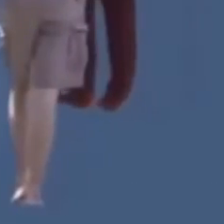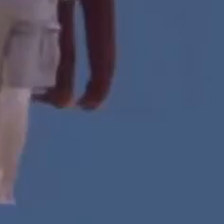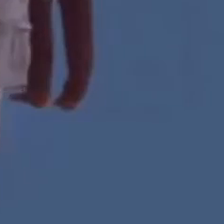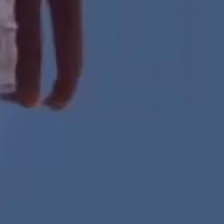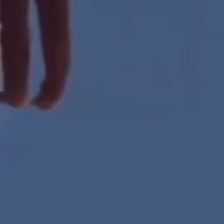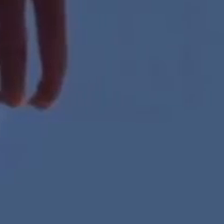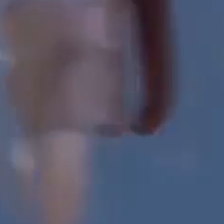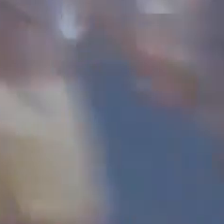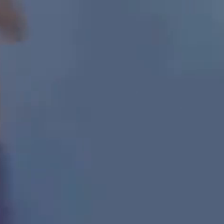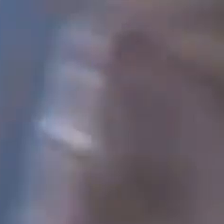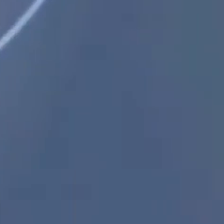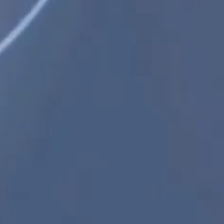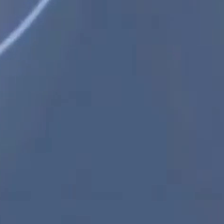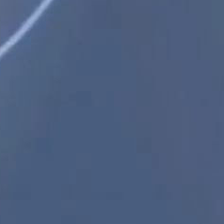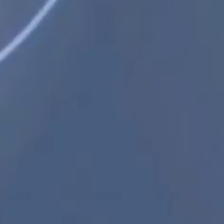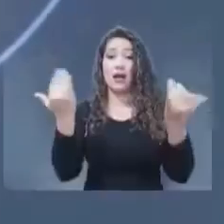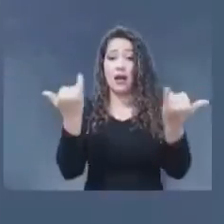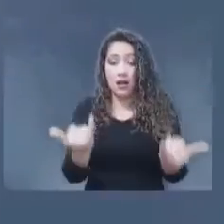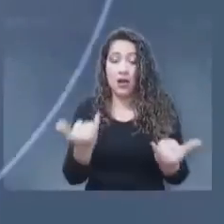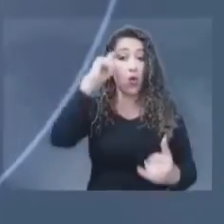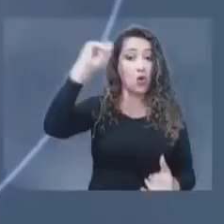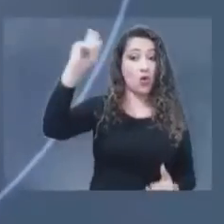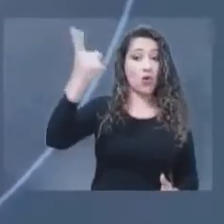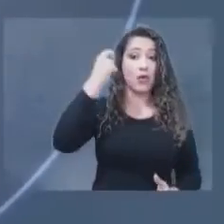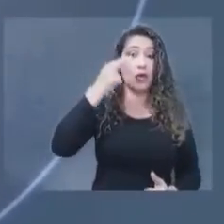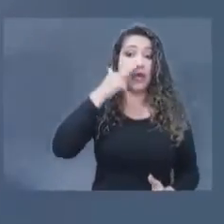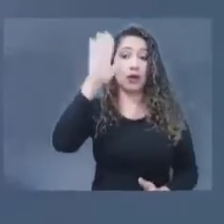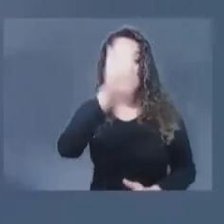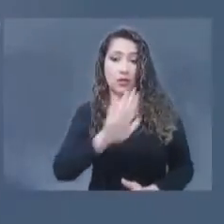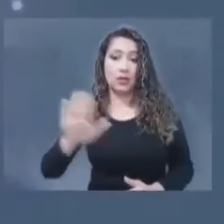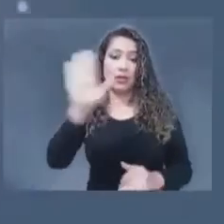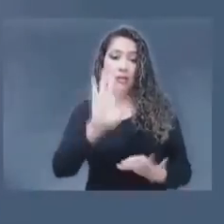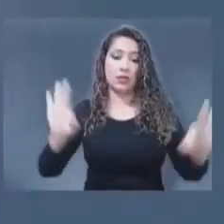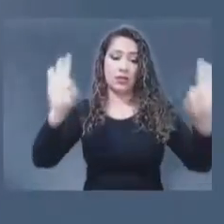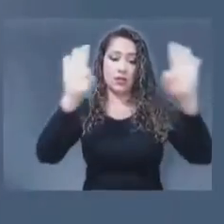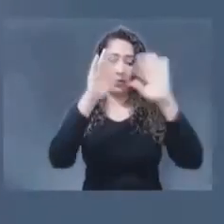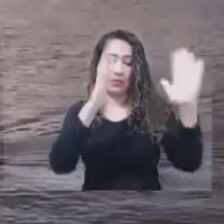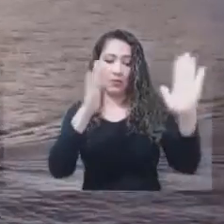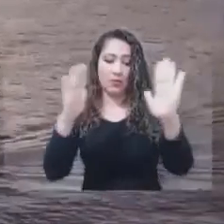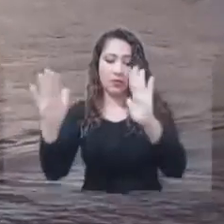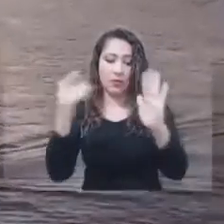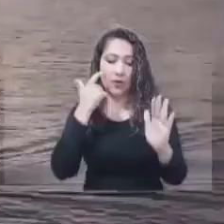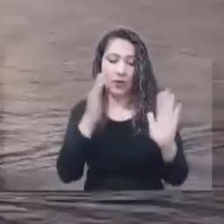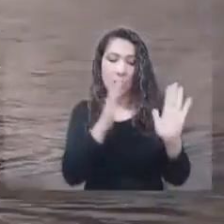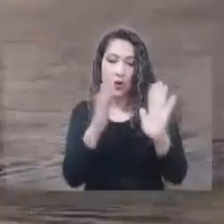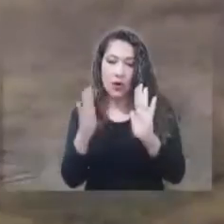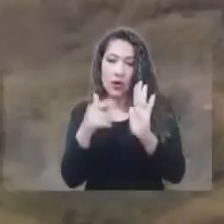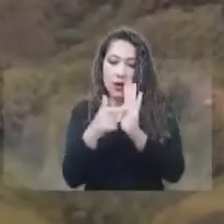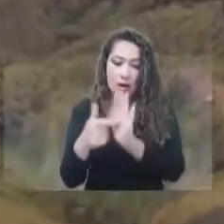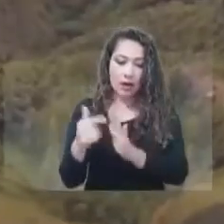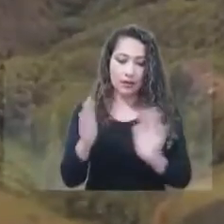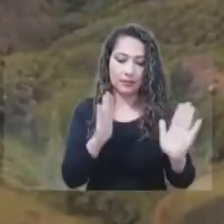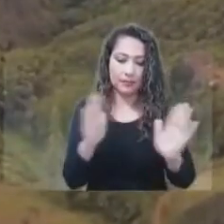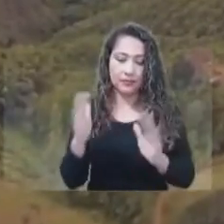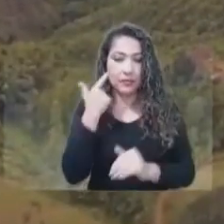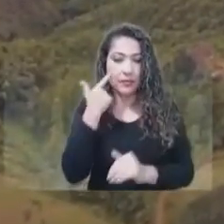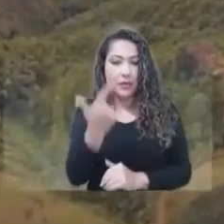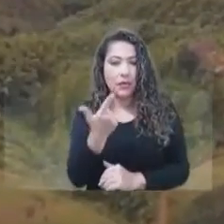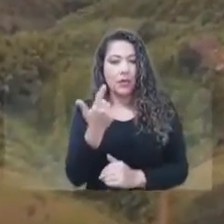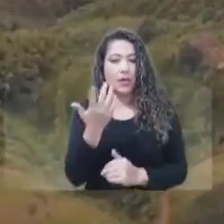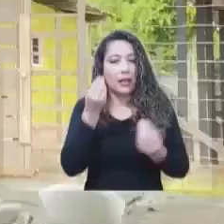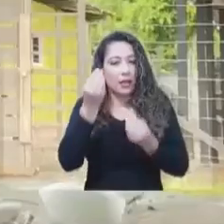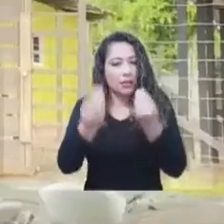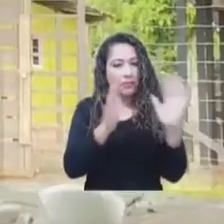digital para el gobierno nacional es prioritario seguir llevando conectividad para que más colombianos, especialmente de las zonas rurales, puedan